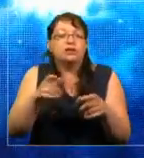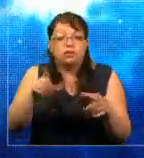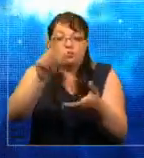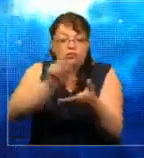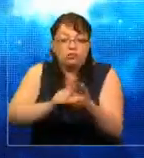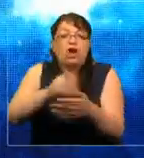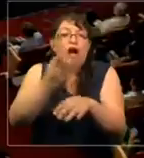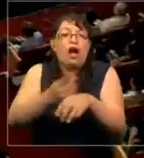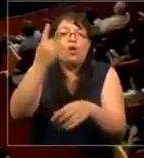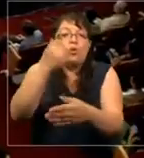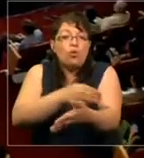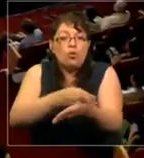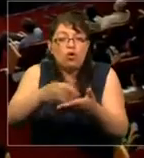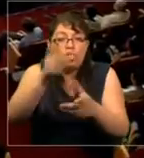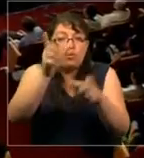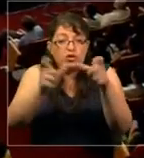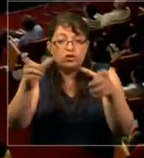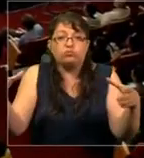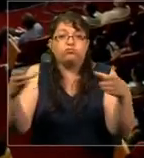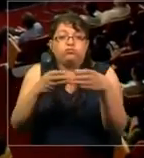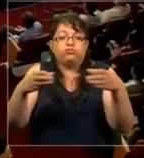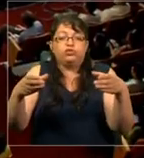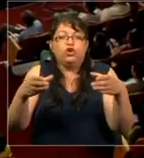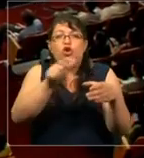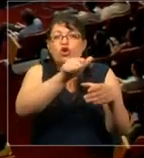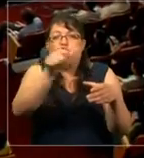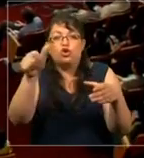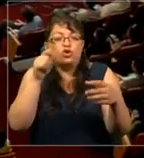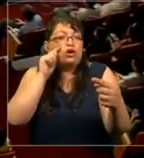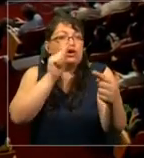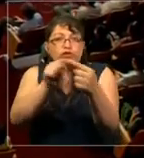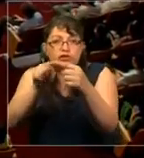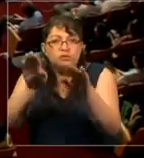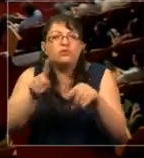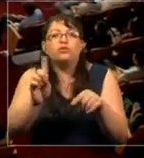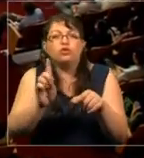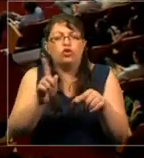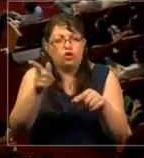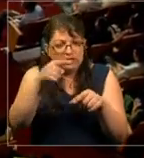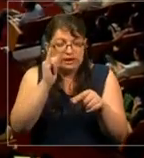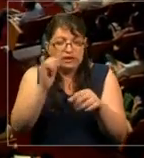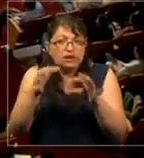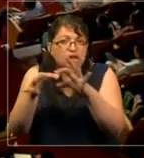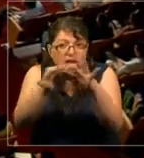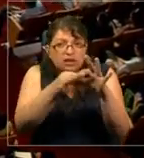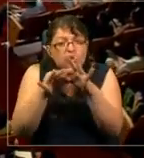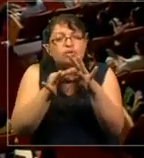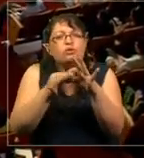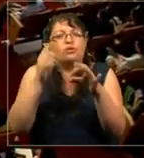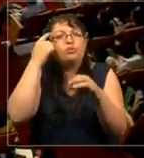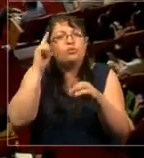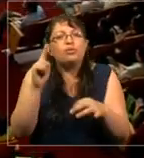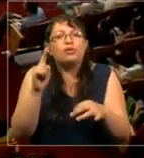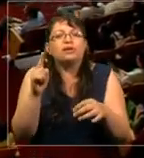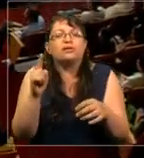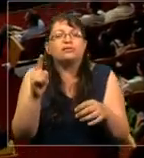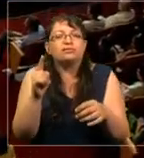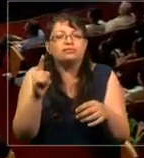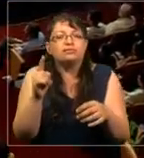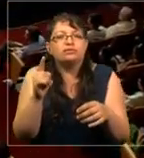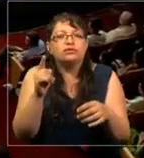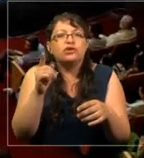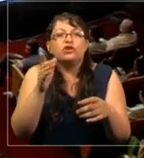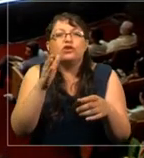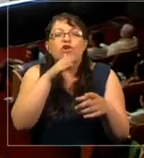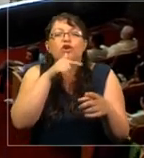lugar, todos tienen los mismos objetivos. Están conectados, pero no es